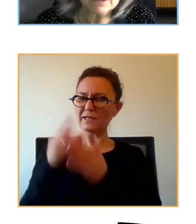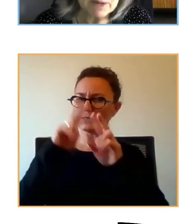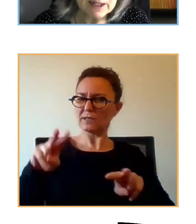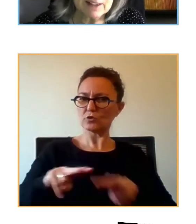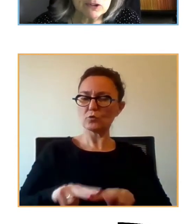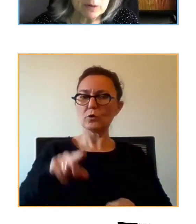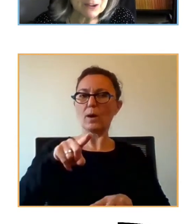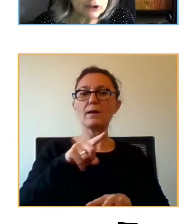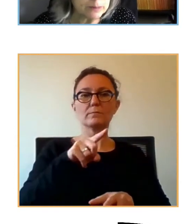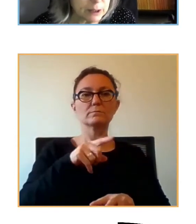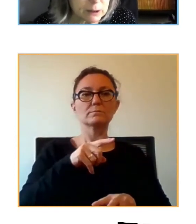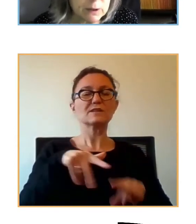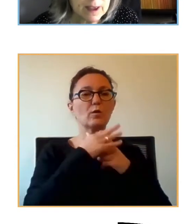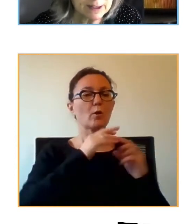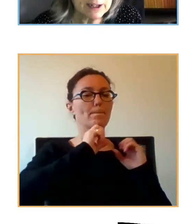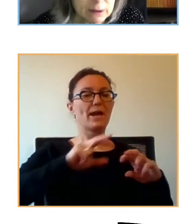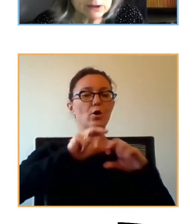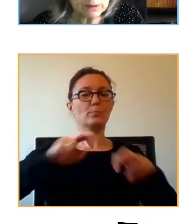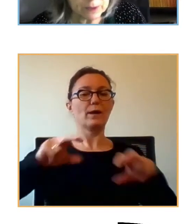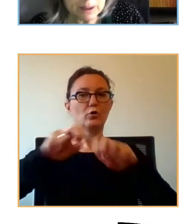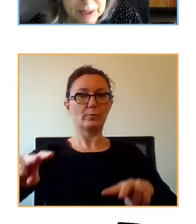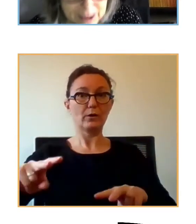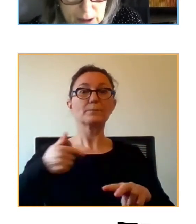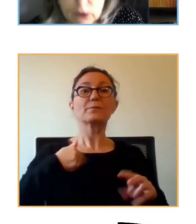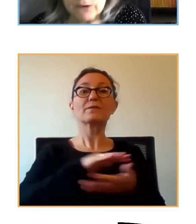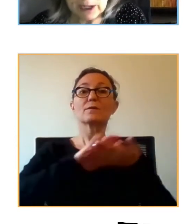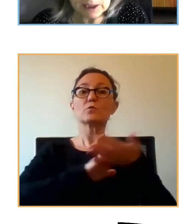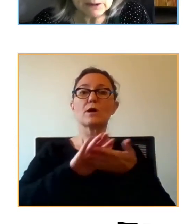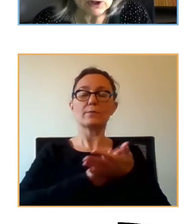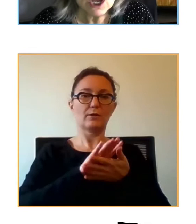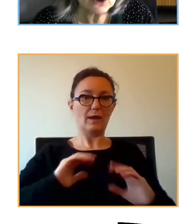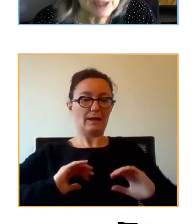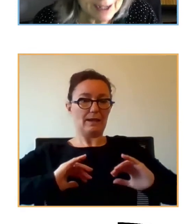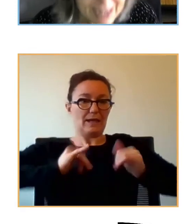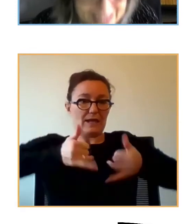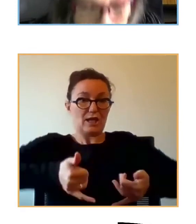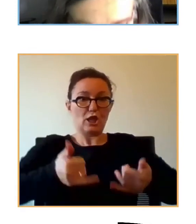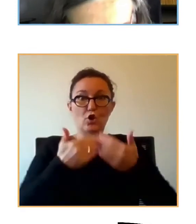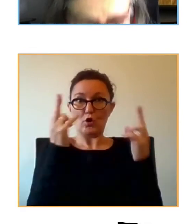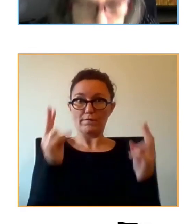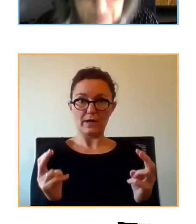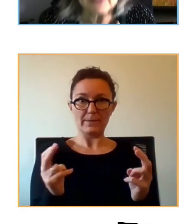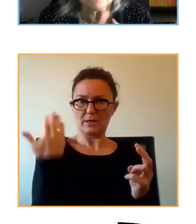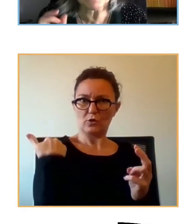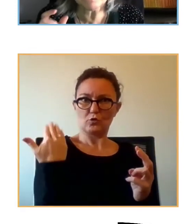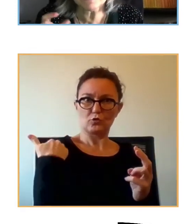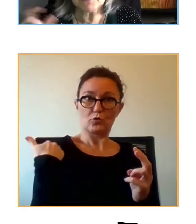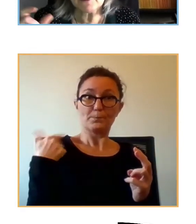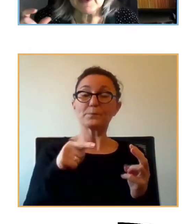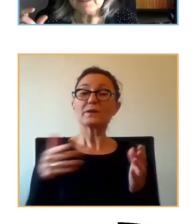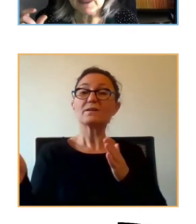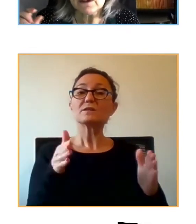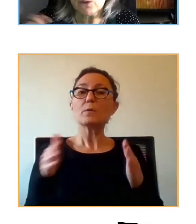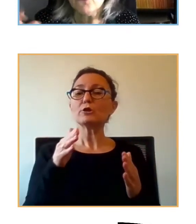última semana, estamos hablando del periodo de inicio y mitad del confinamiento, lo que en aquel momento se preveía